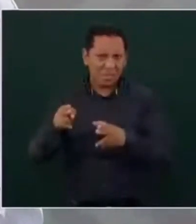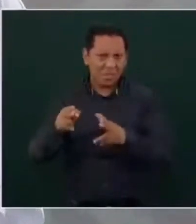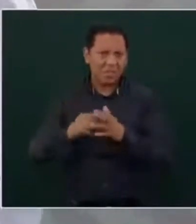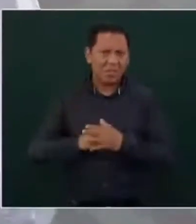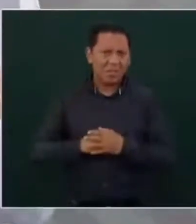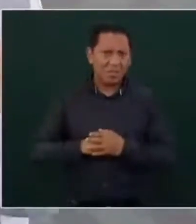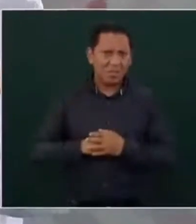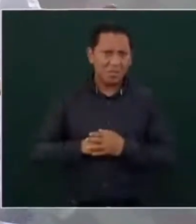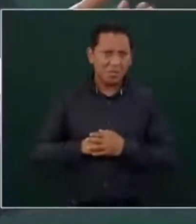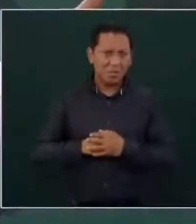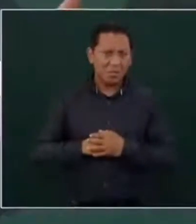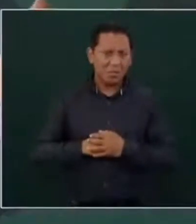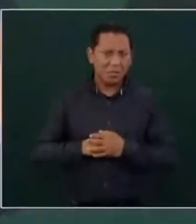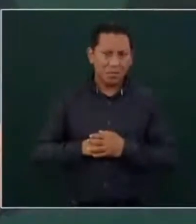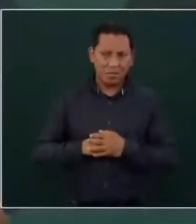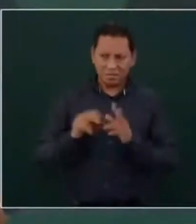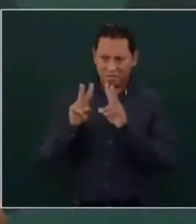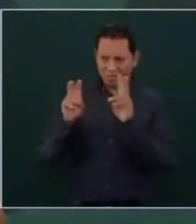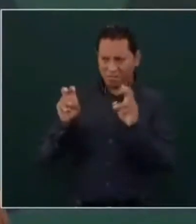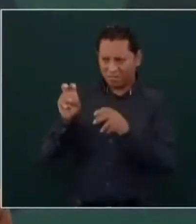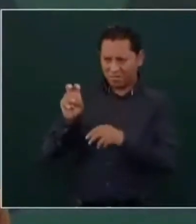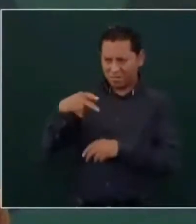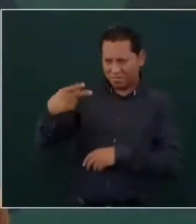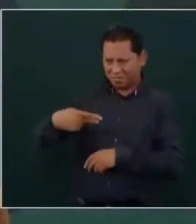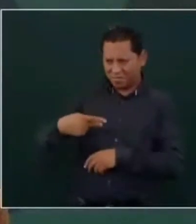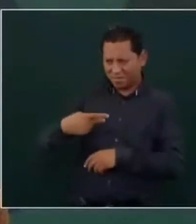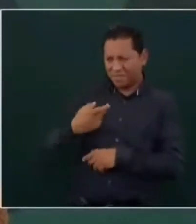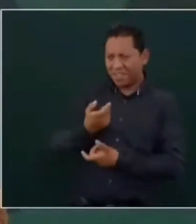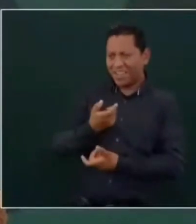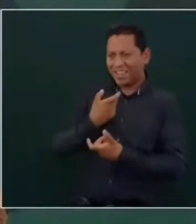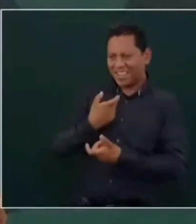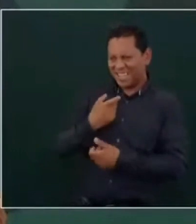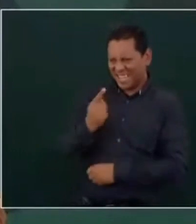y me reí digo ¿qué?